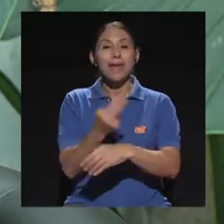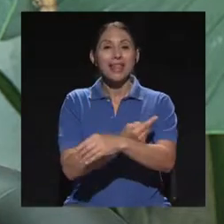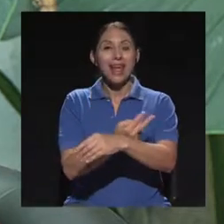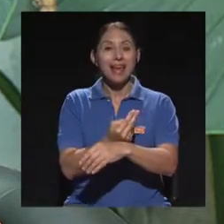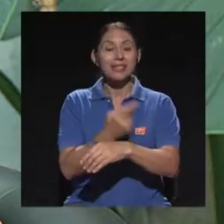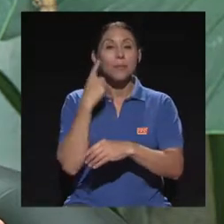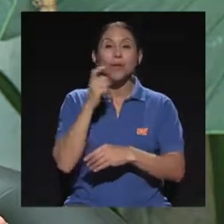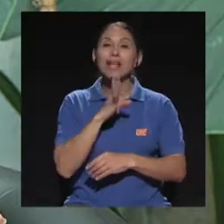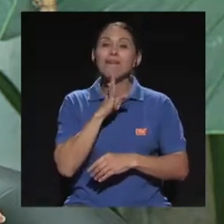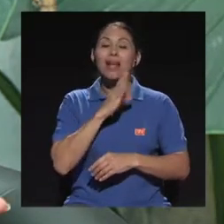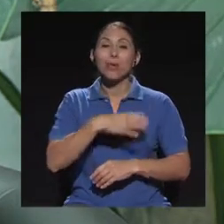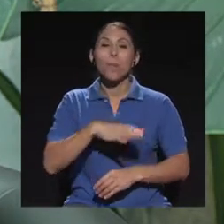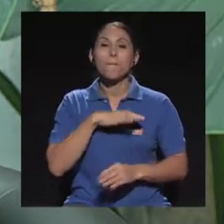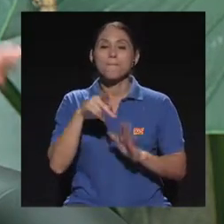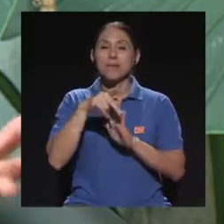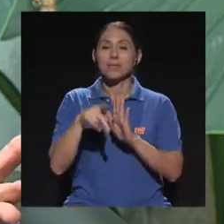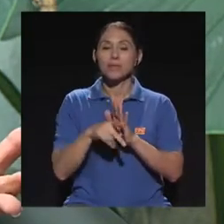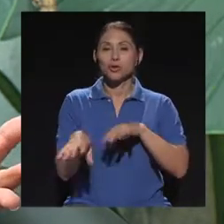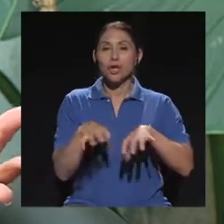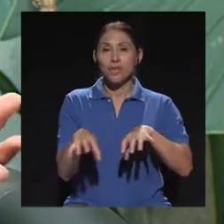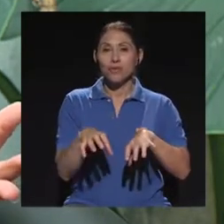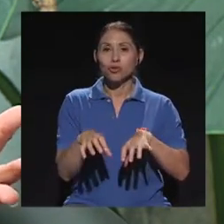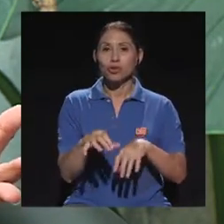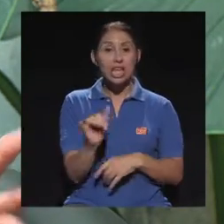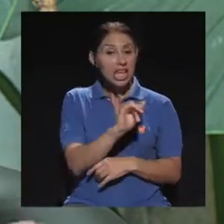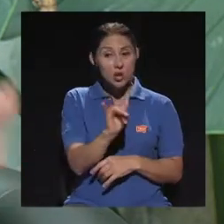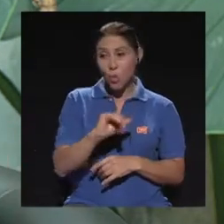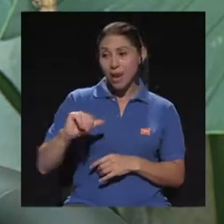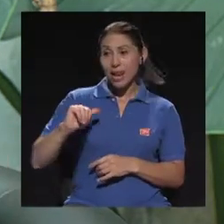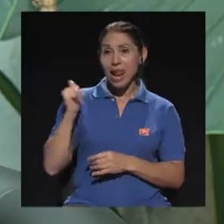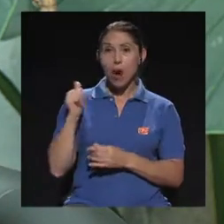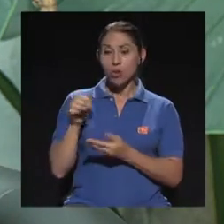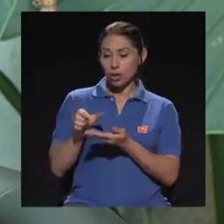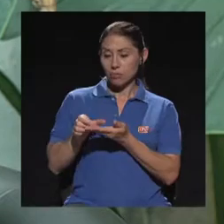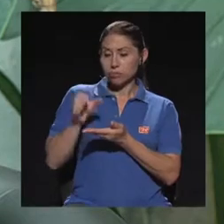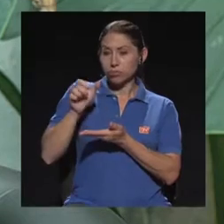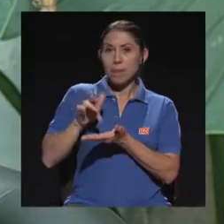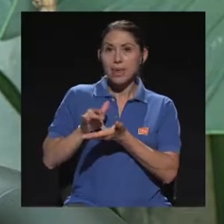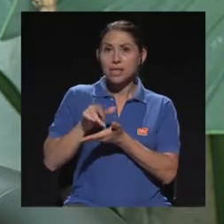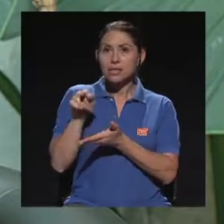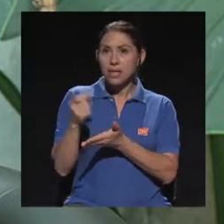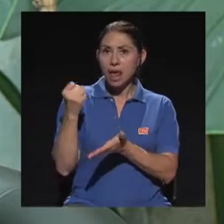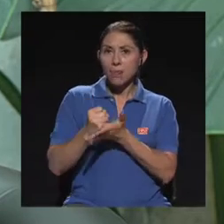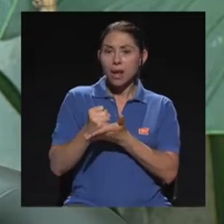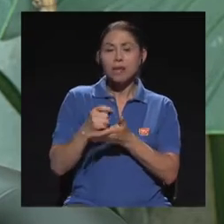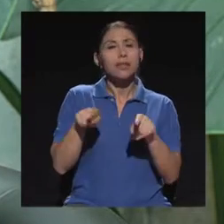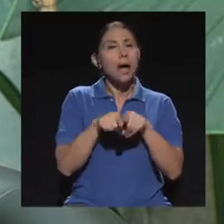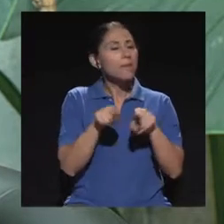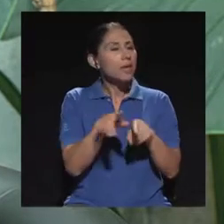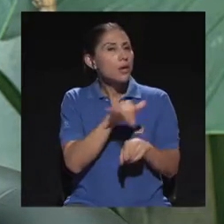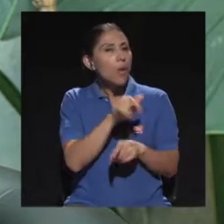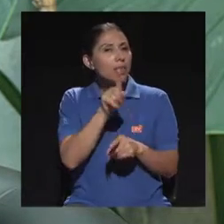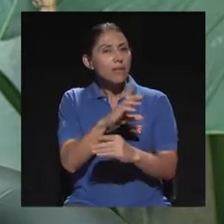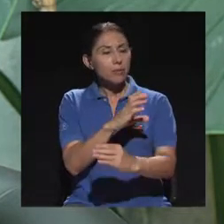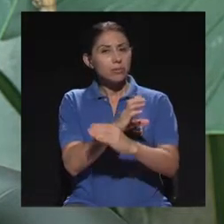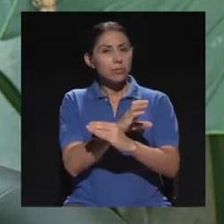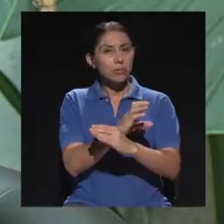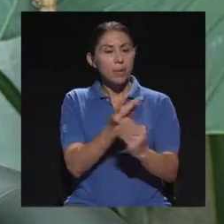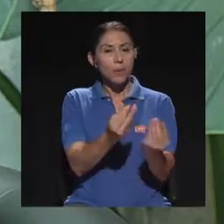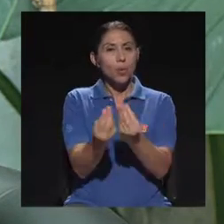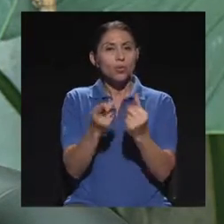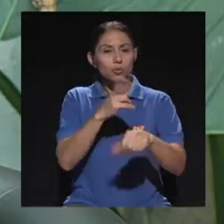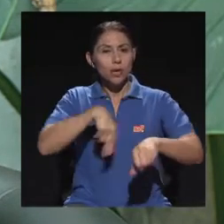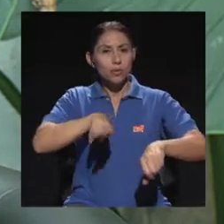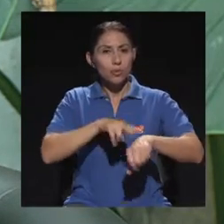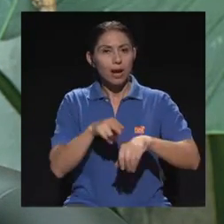de principios activos. Entonces, igual que se maneja la medicina de síntesis, tiene que manejarse los productos naturales. y yo creo que tal vez